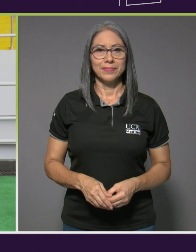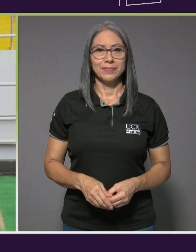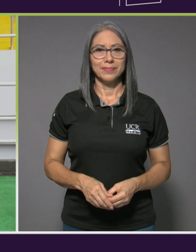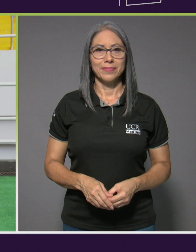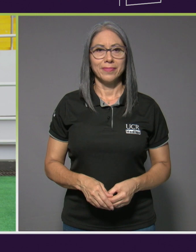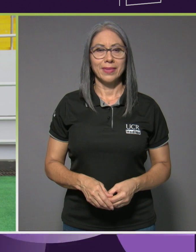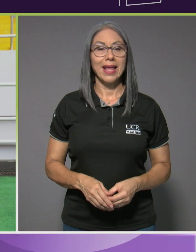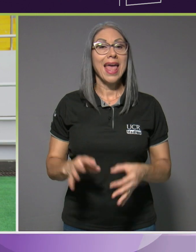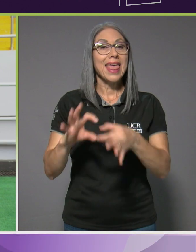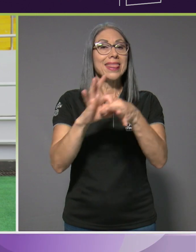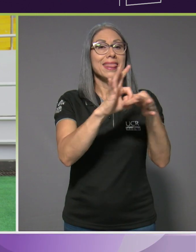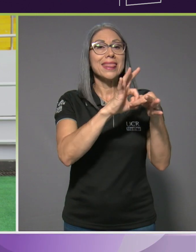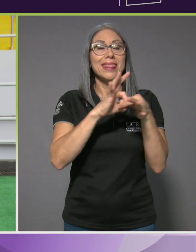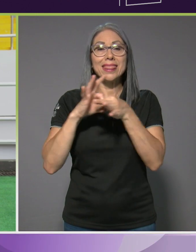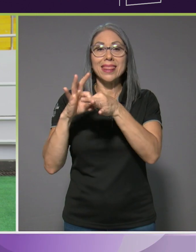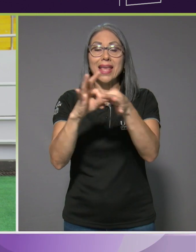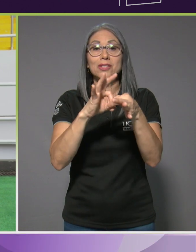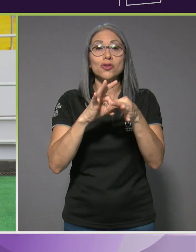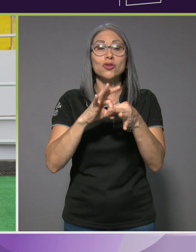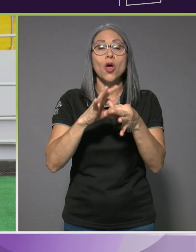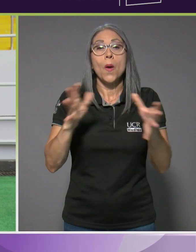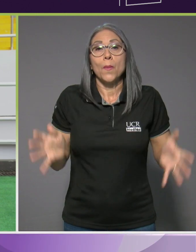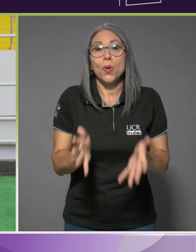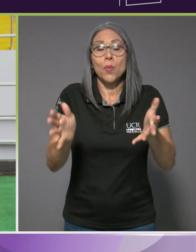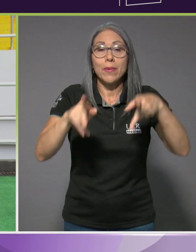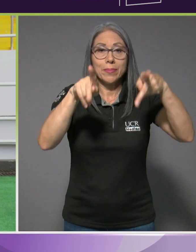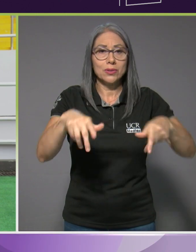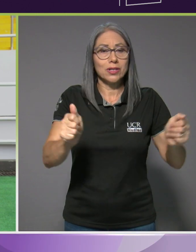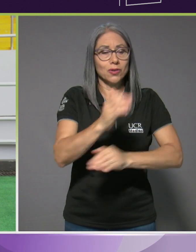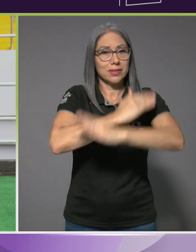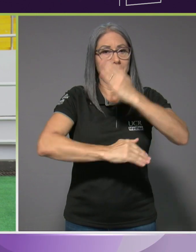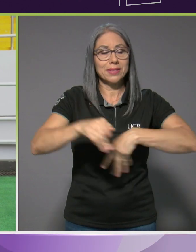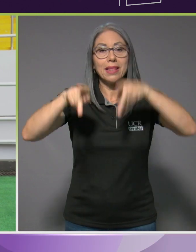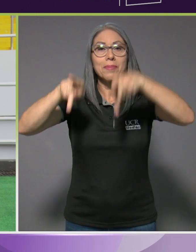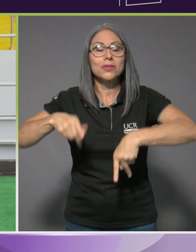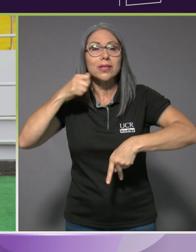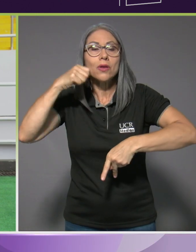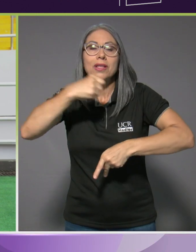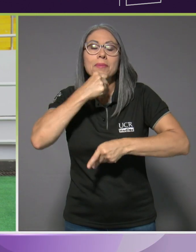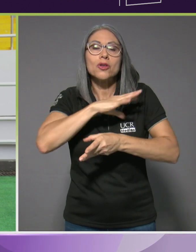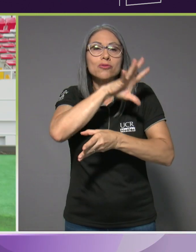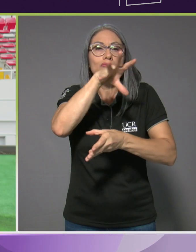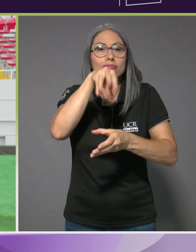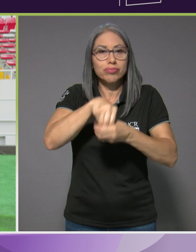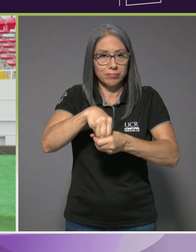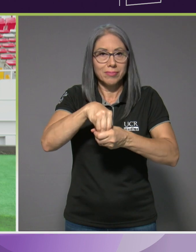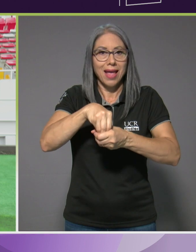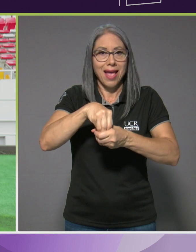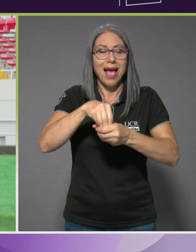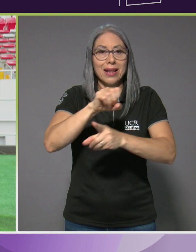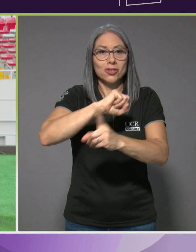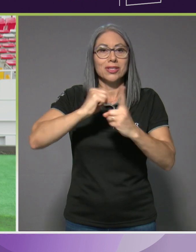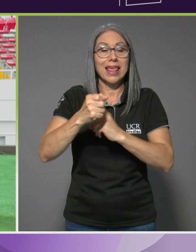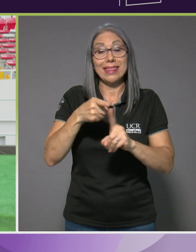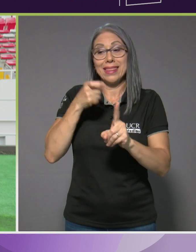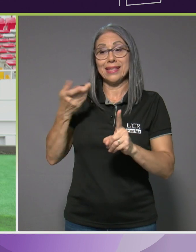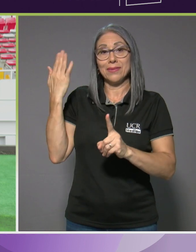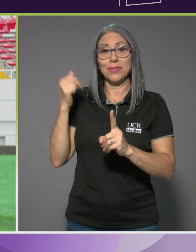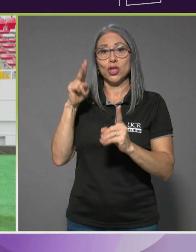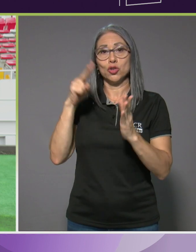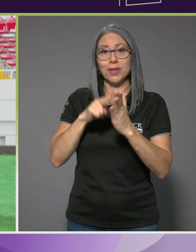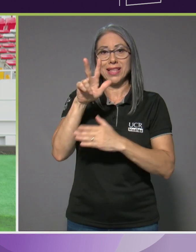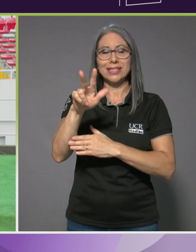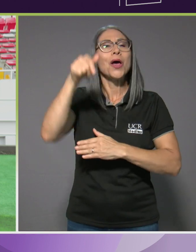Nexos promueve la inclusión de las personas con discapacidad y personas adultas mayores desde el 2003. Hoy estamos presentando un nuevo